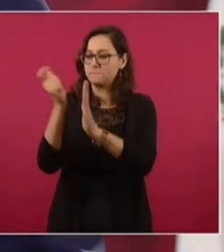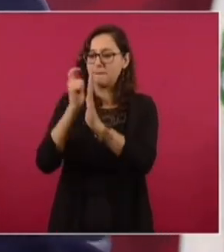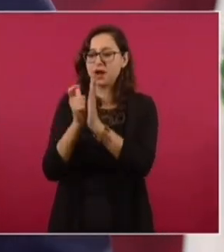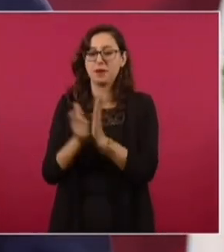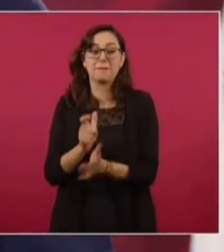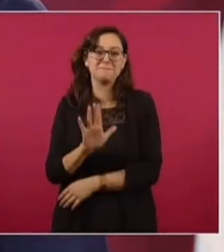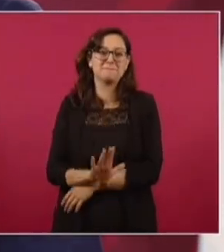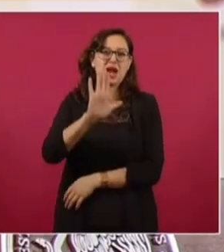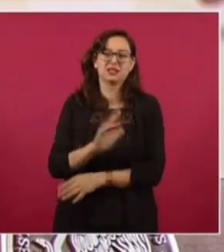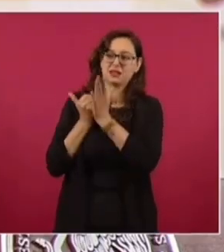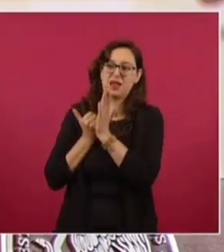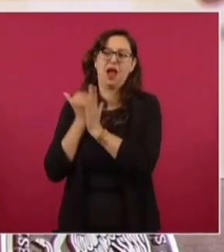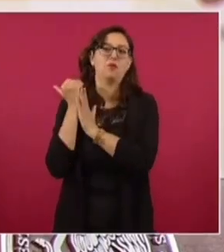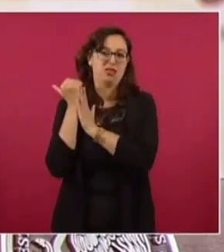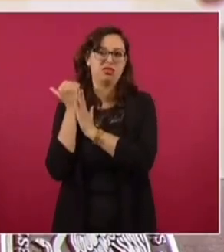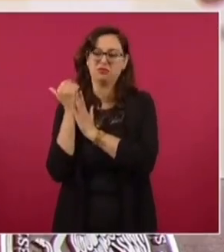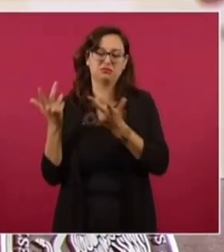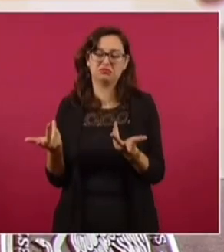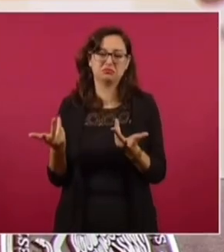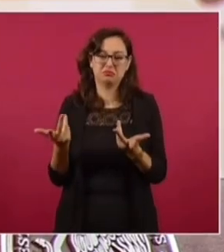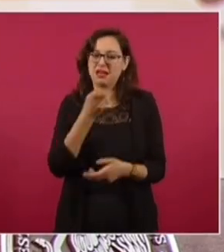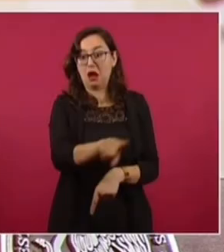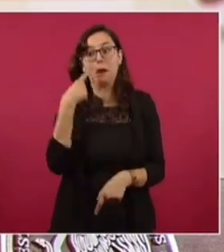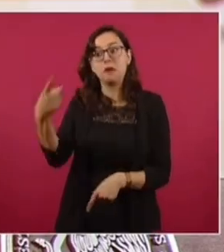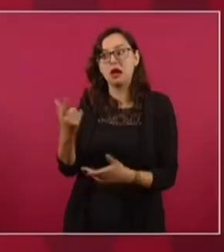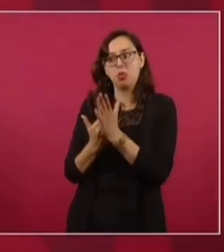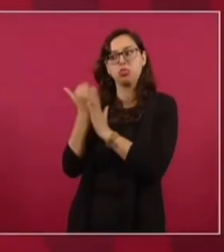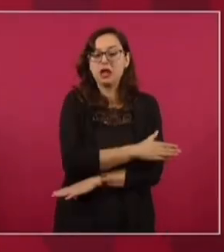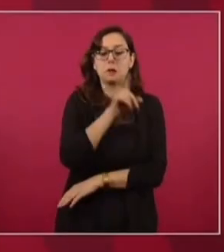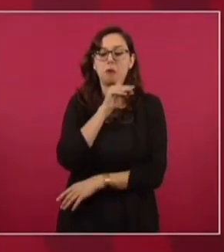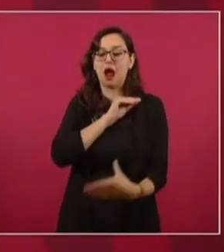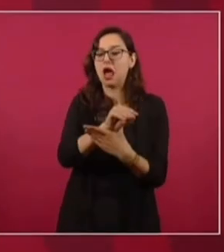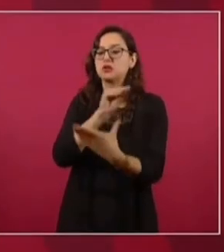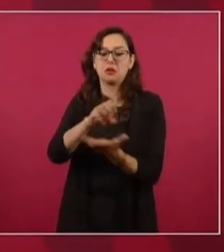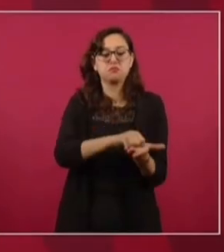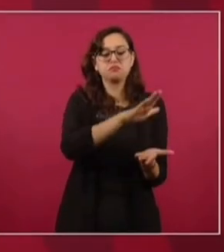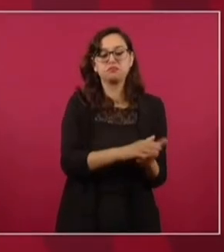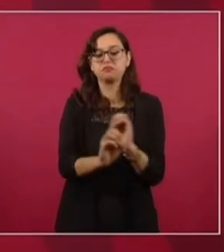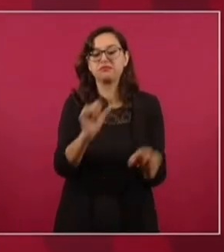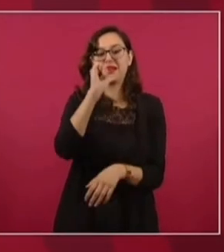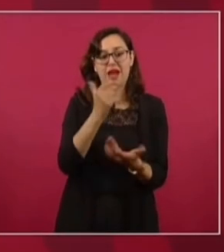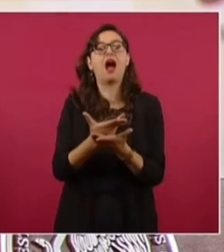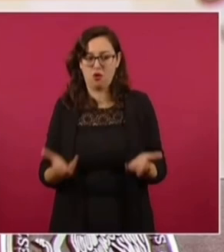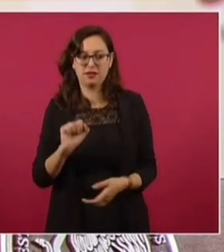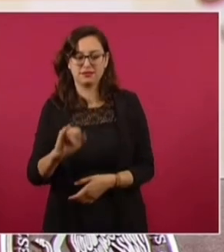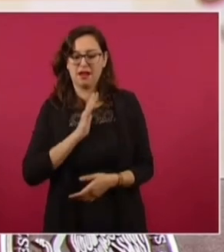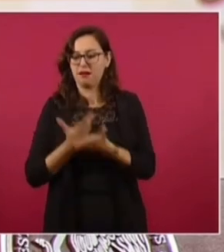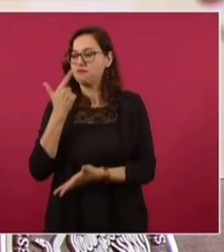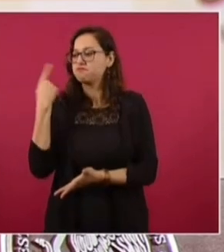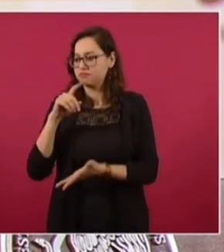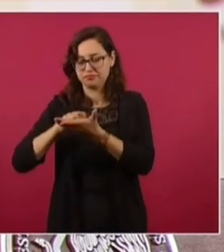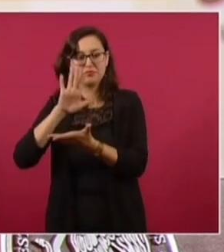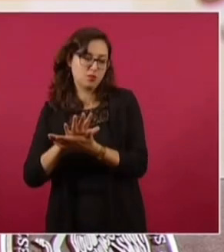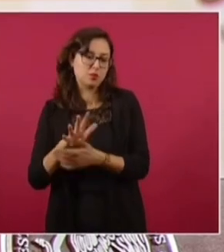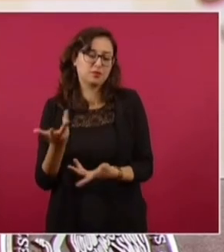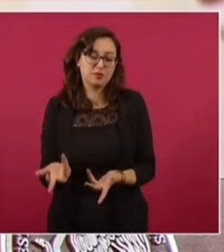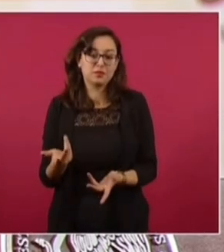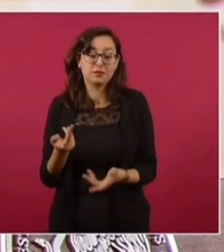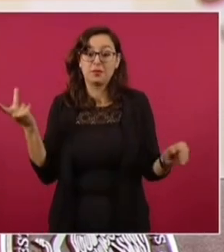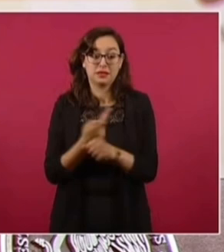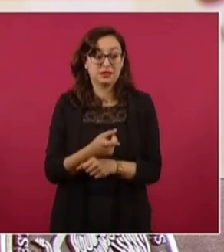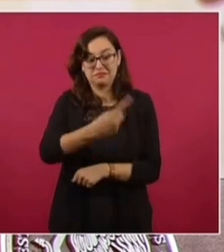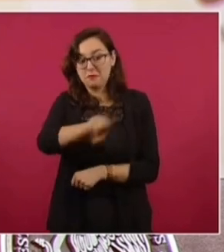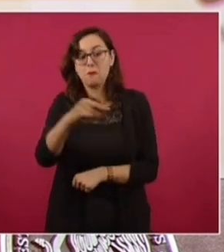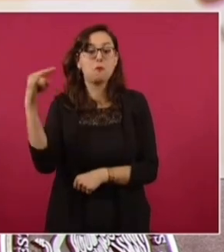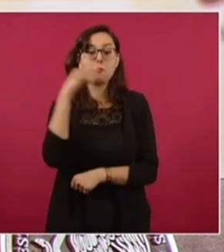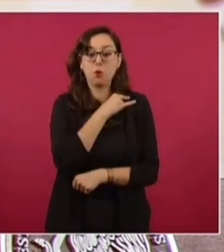otra nota de toda la prensa conservadora, hipócrita. Que cuando se desató la guerra, en el tiempo de